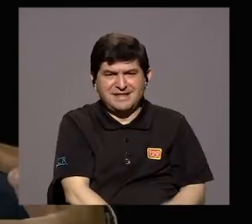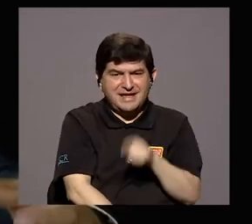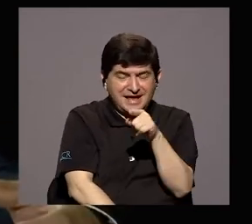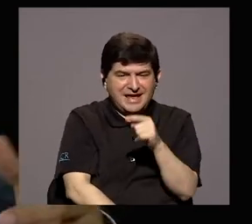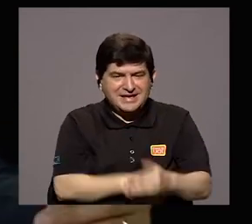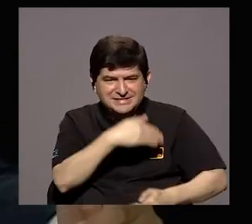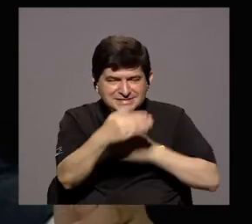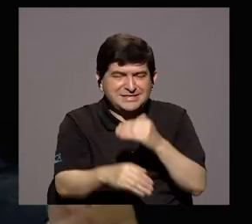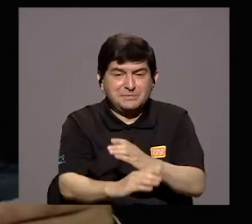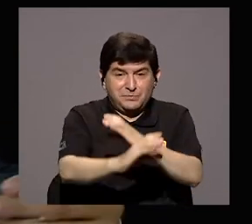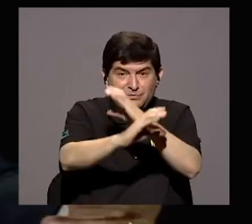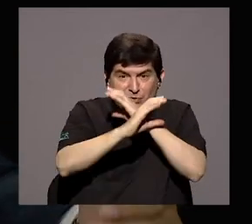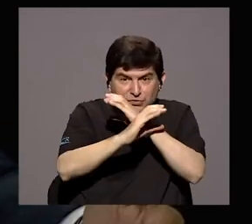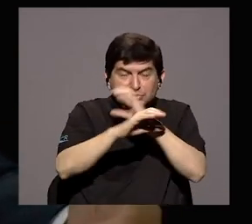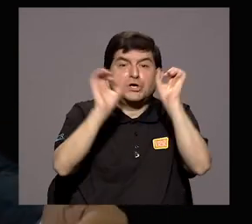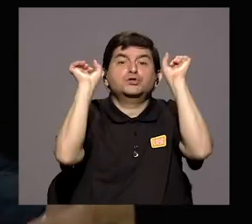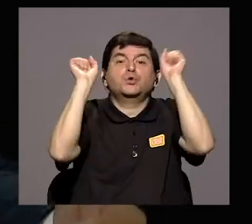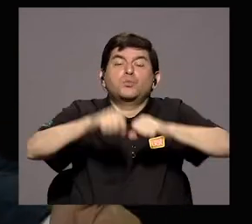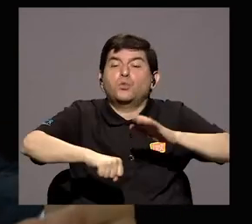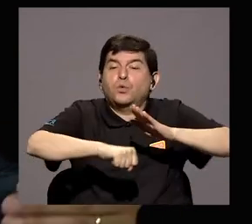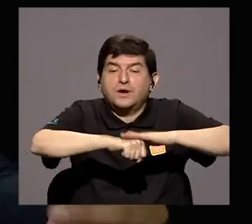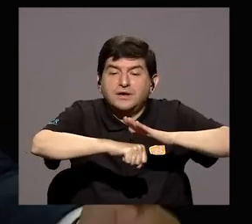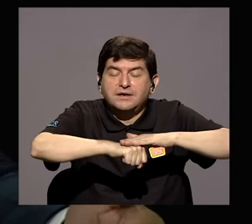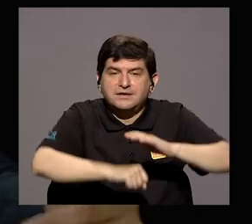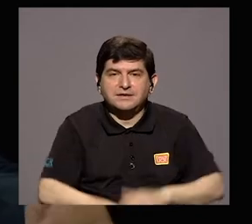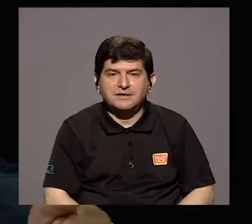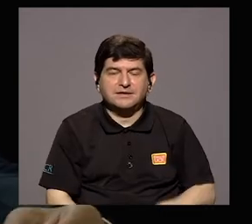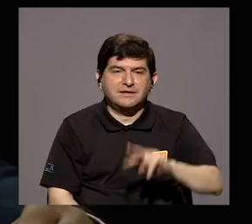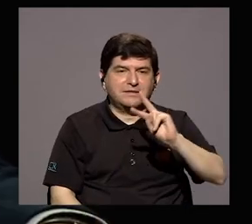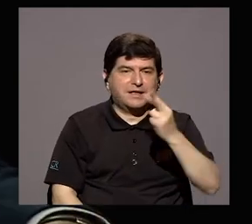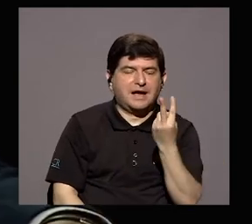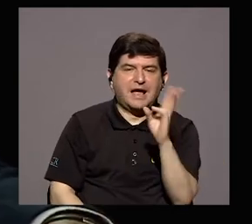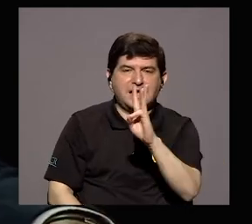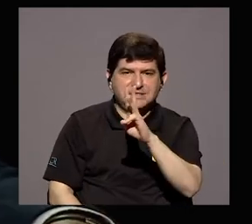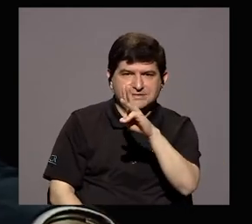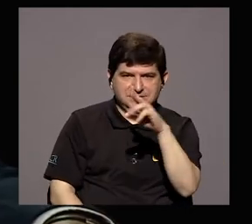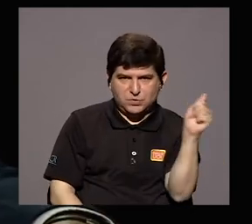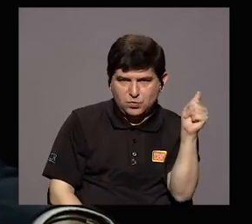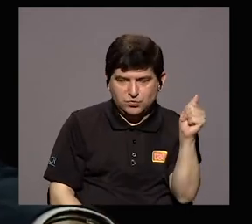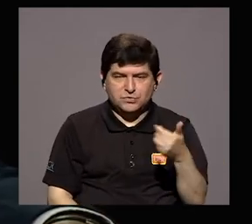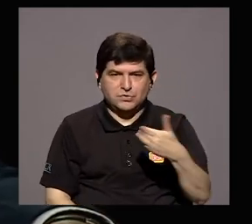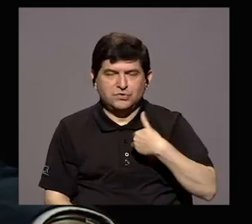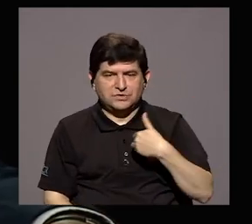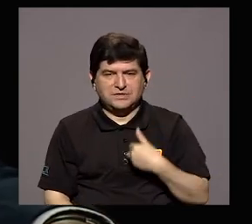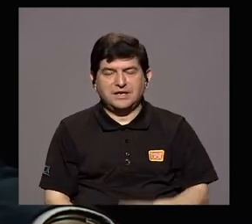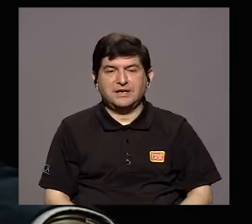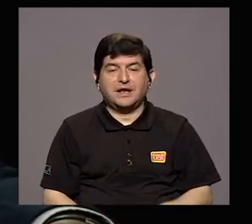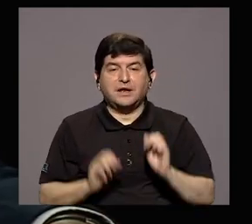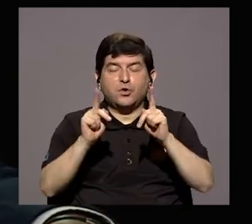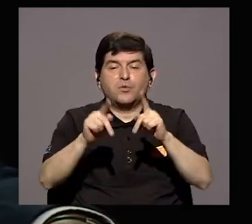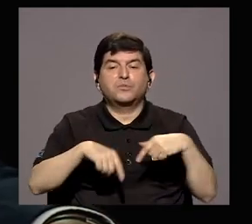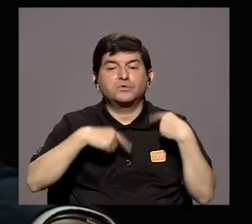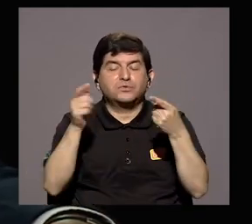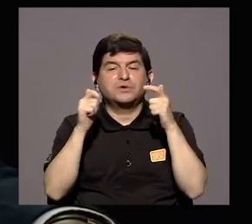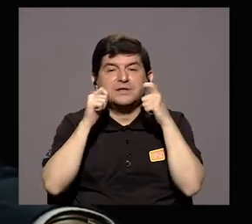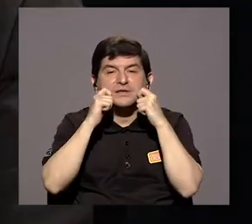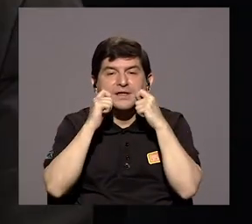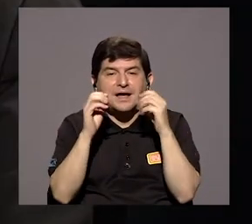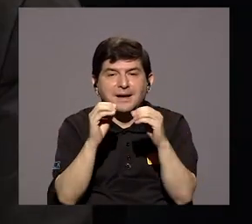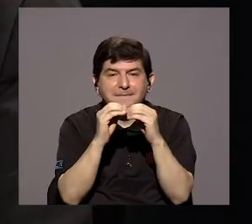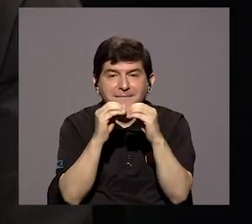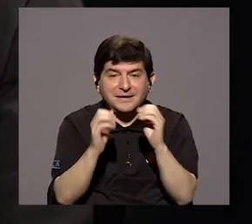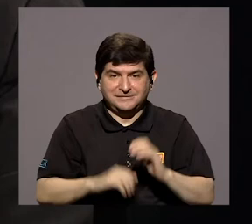protocolos van a lograr la posibilidad tal vez hacia el segundo semestre de tener una presencialidad más amplia?